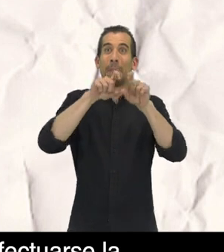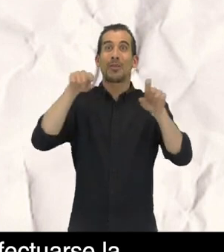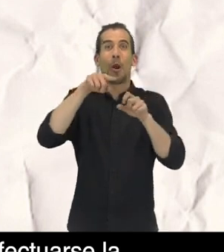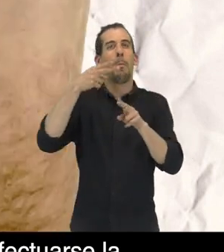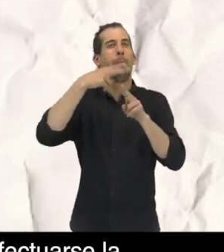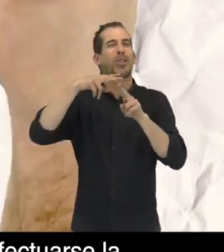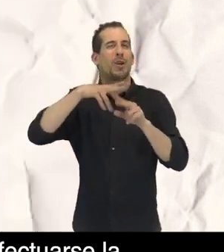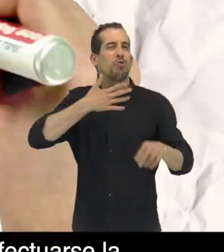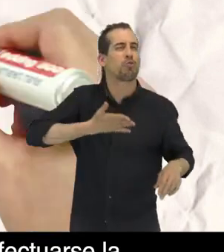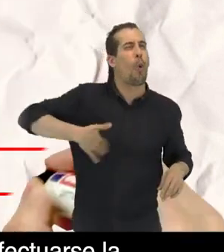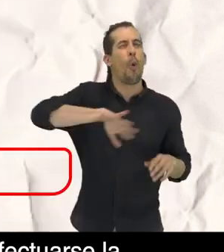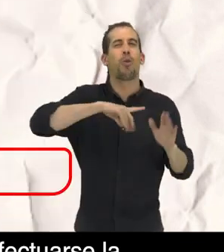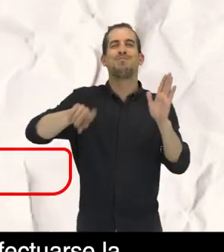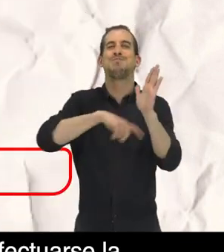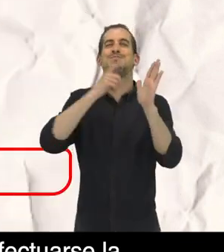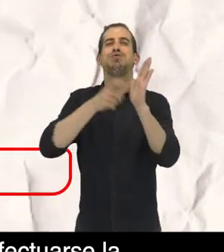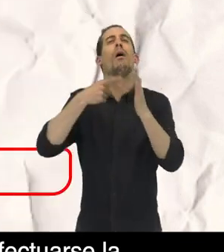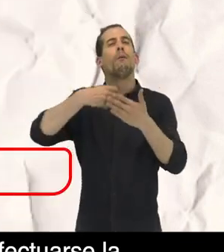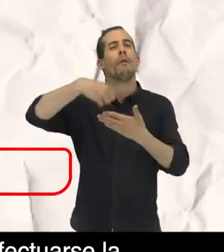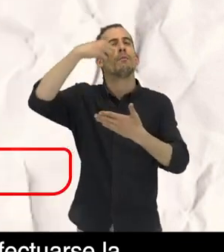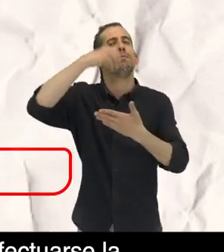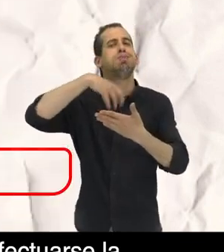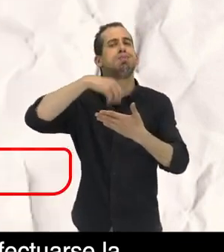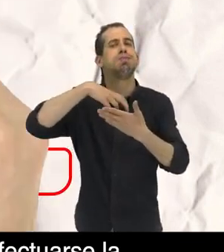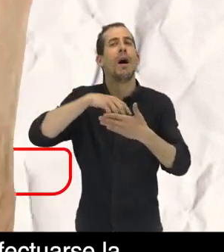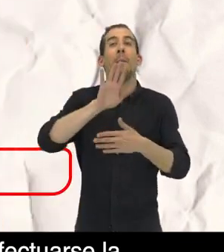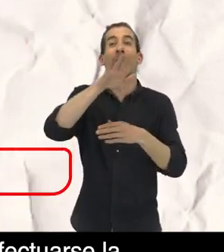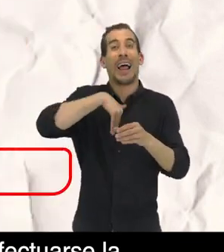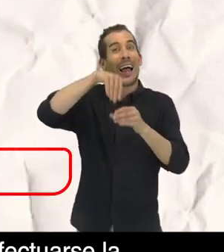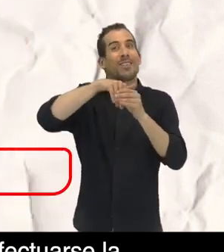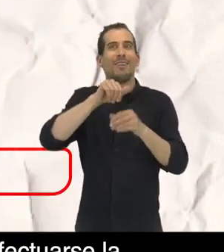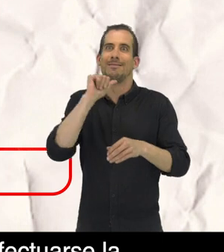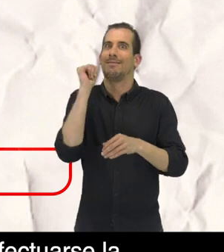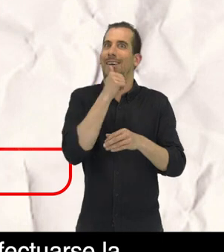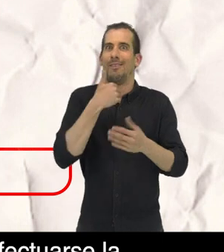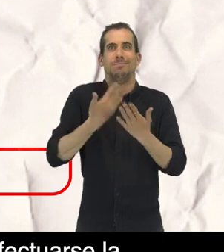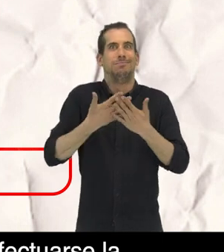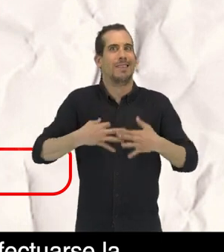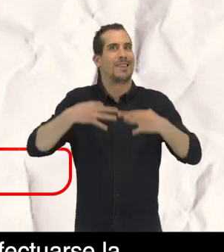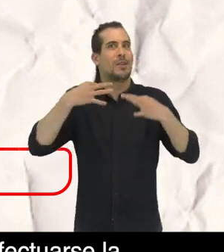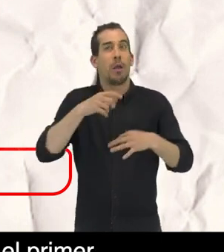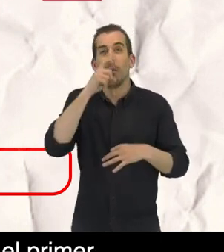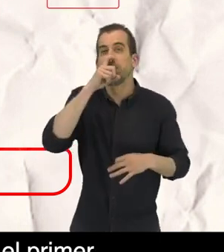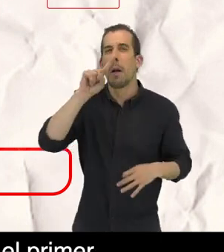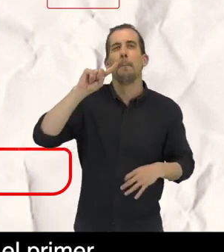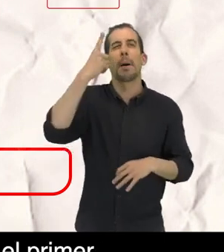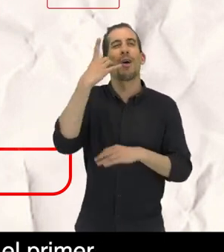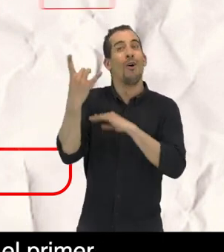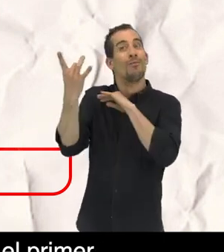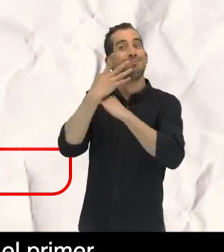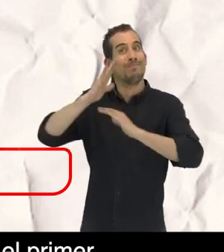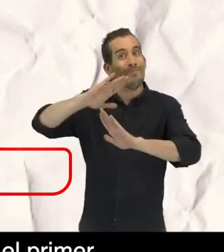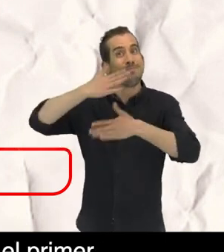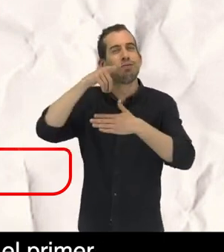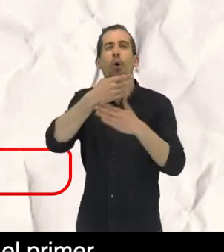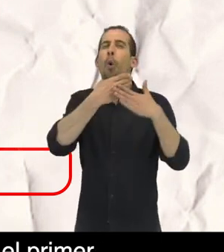fin de garantizar el secreto del voto, solo podrá efectuarse la descarga telemática del juego completo de papeletas. Recuerda guardar